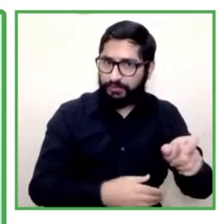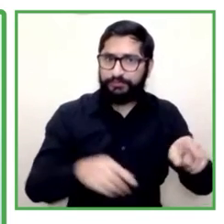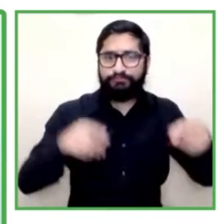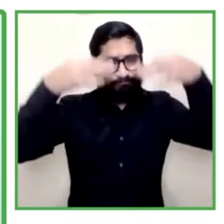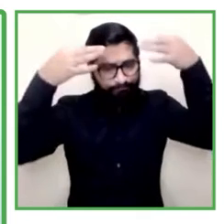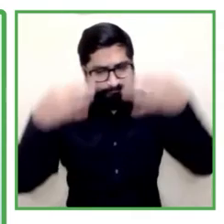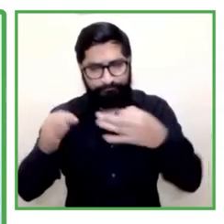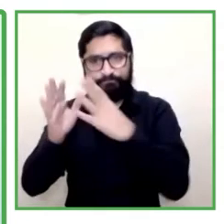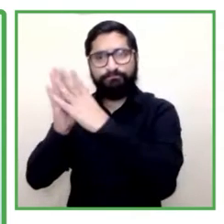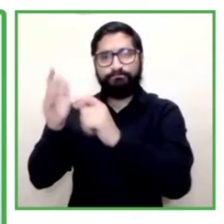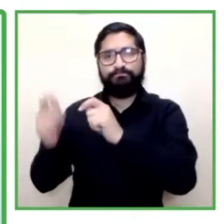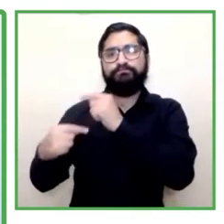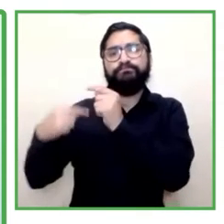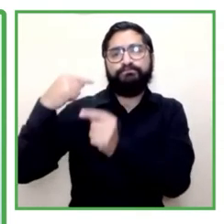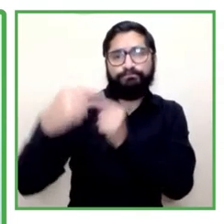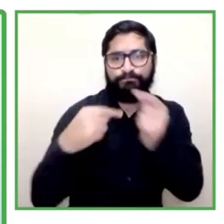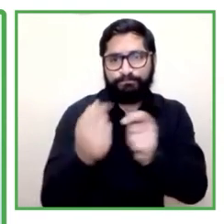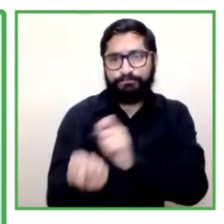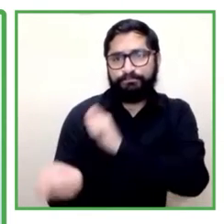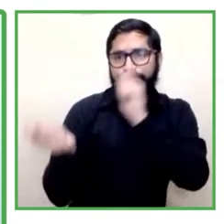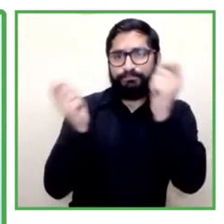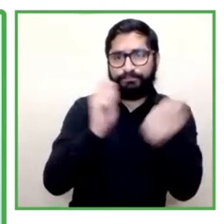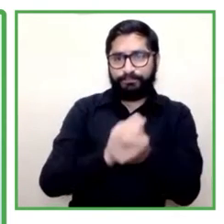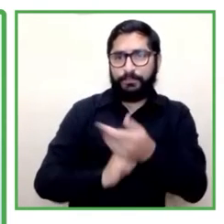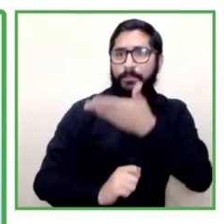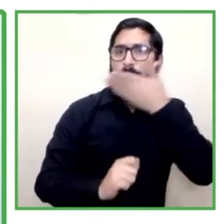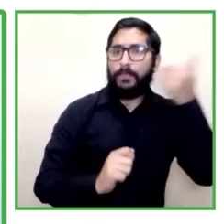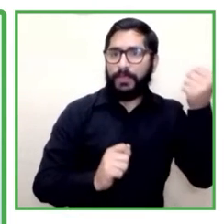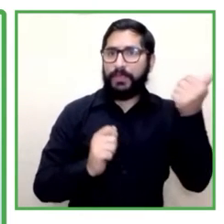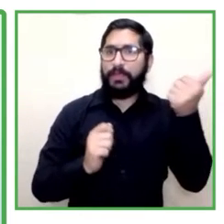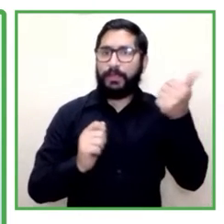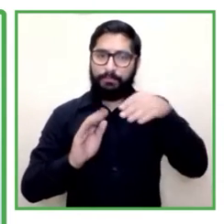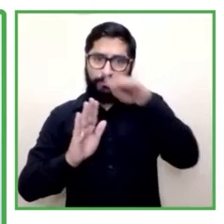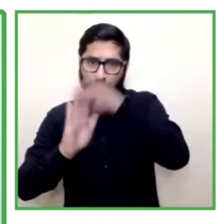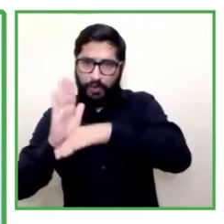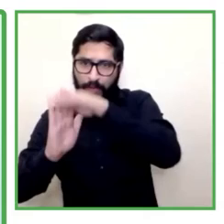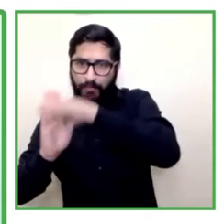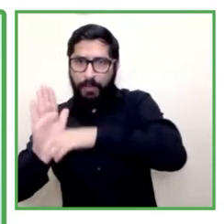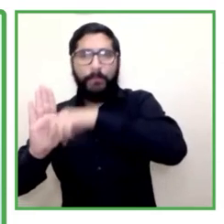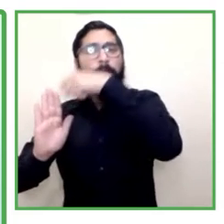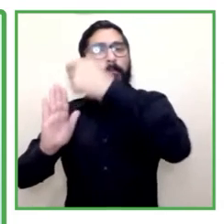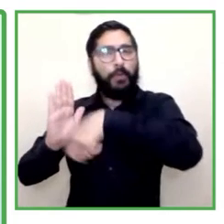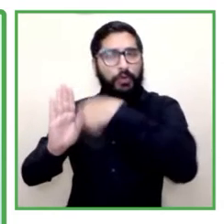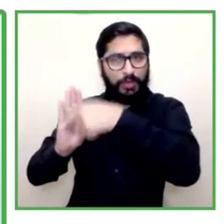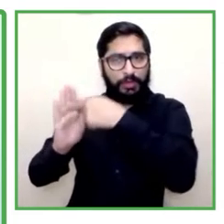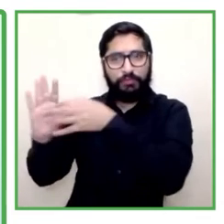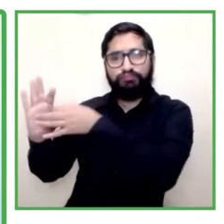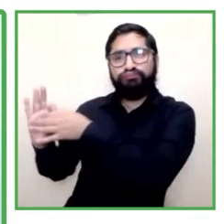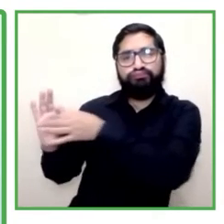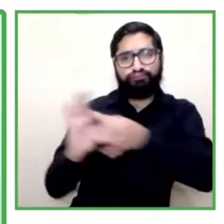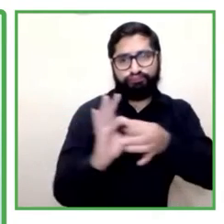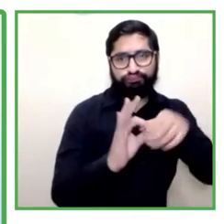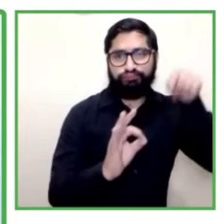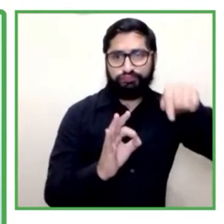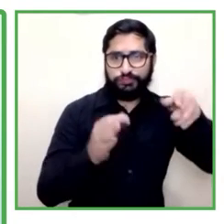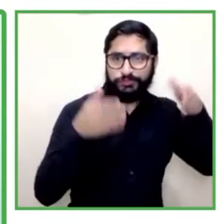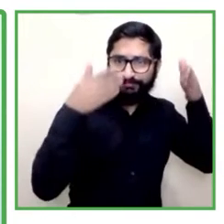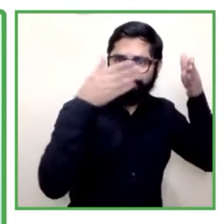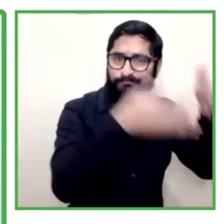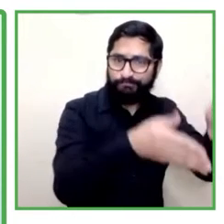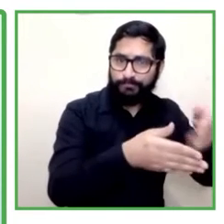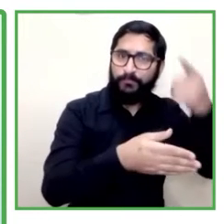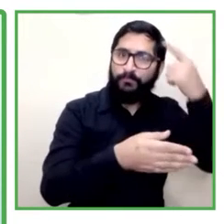ese sentido, la esencia del proyecto está en que busca ser una herramienta que permita a las personas con discapacidad entrar al mundo